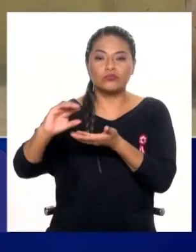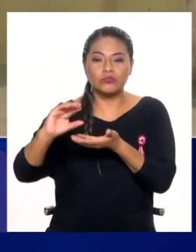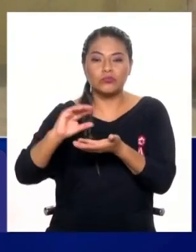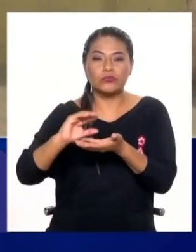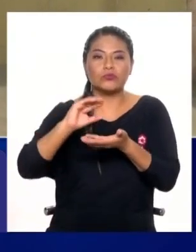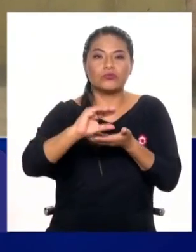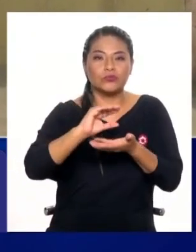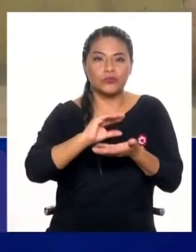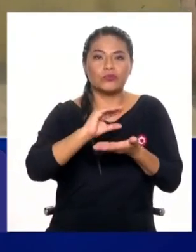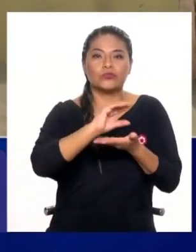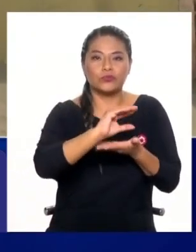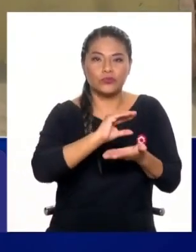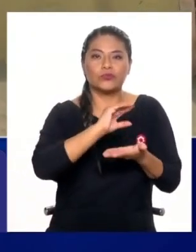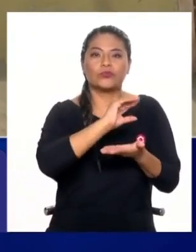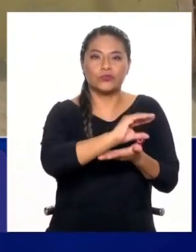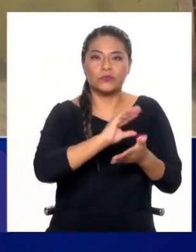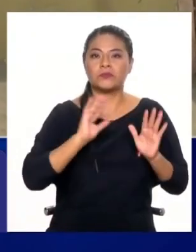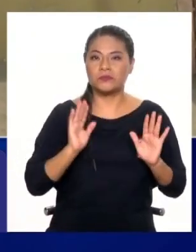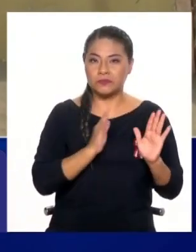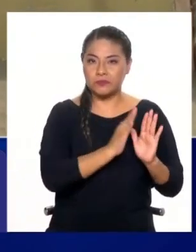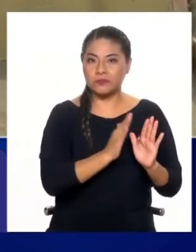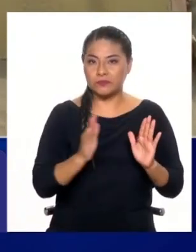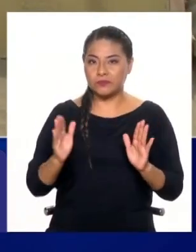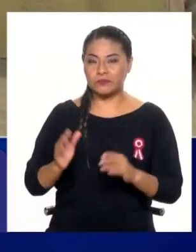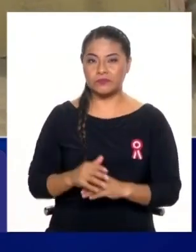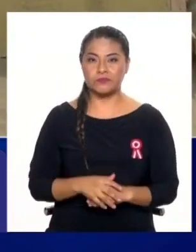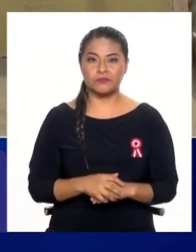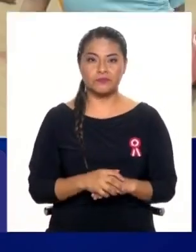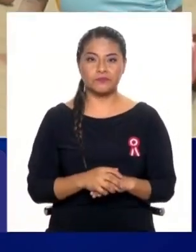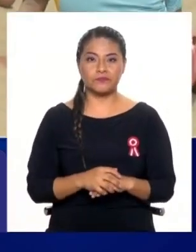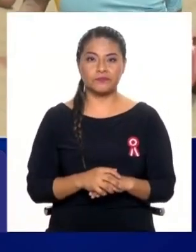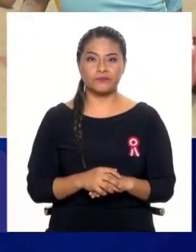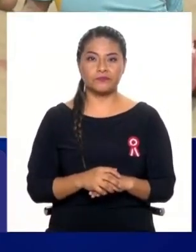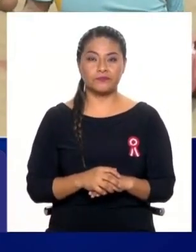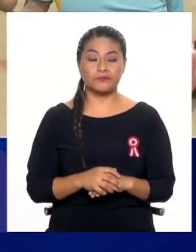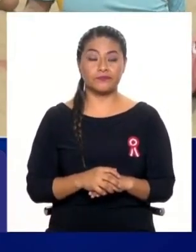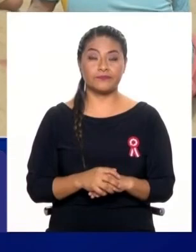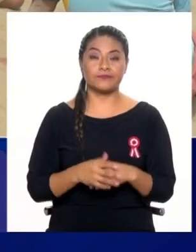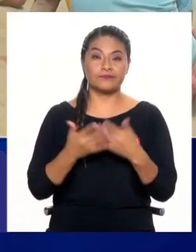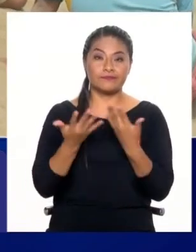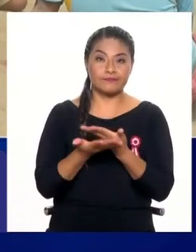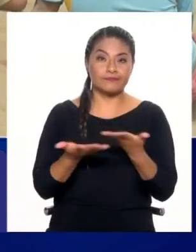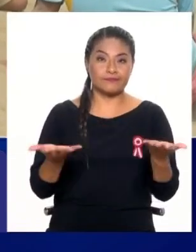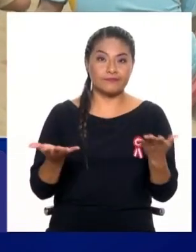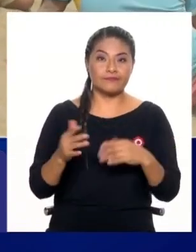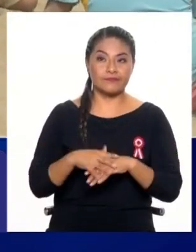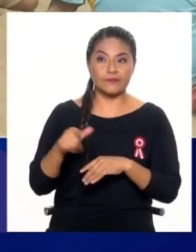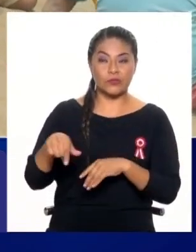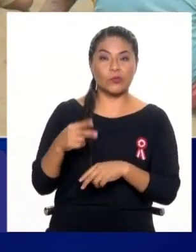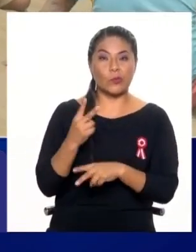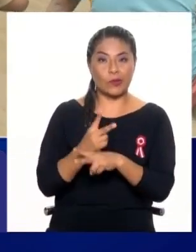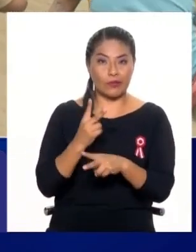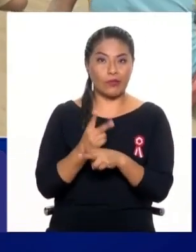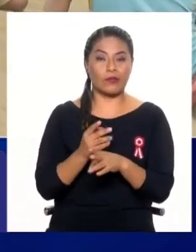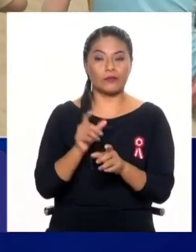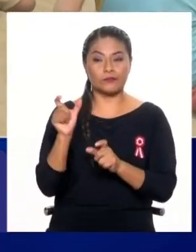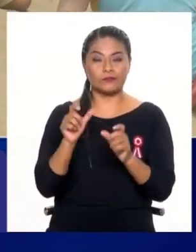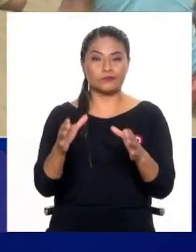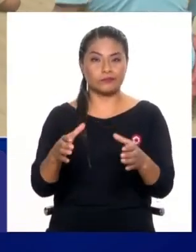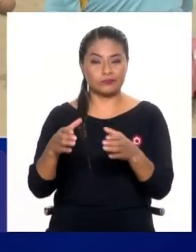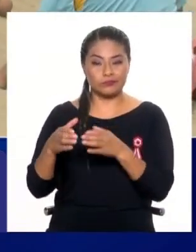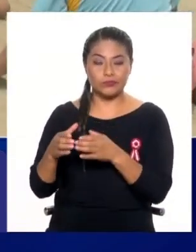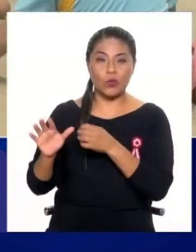explico, según casi a pedido. Si bien el sentido es cuidar los recursos públicos y